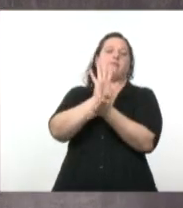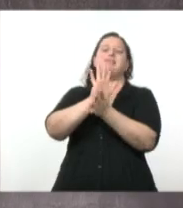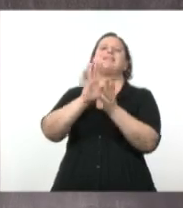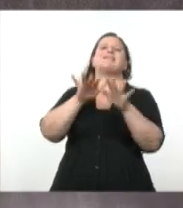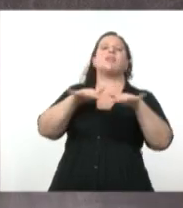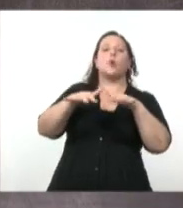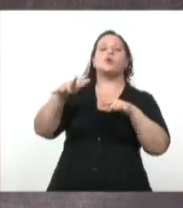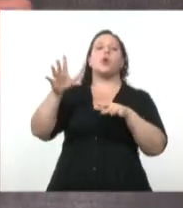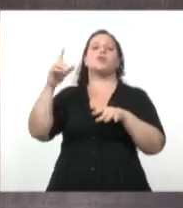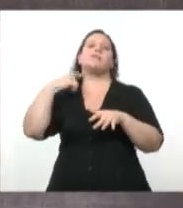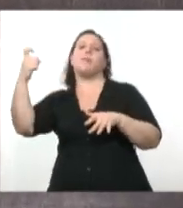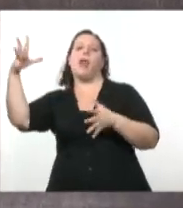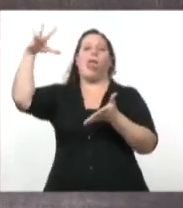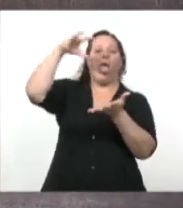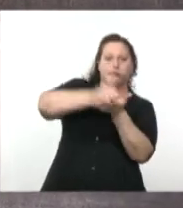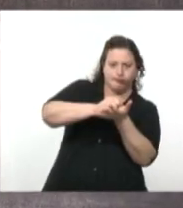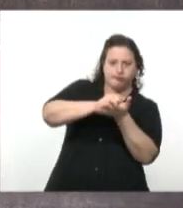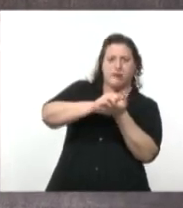significa, a ver si lo escribí bien.